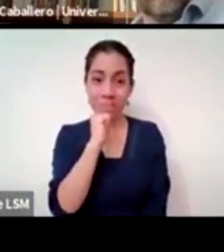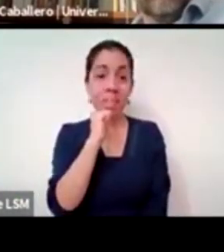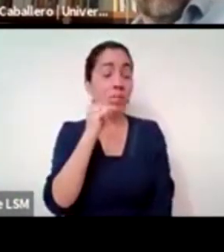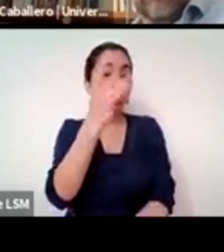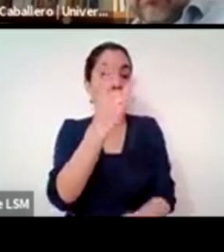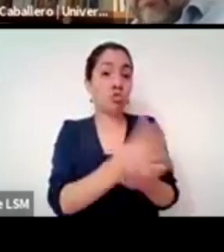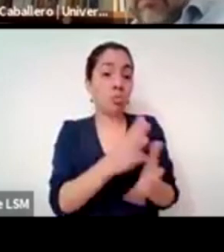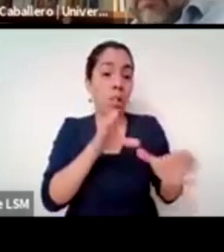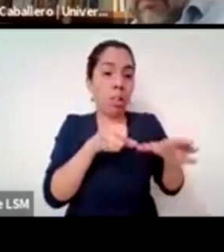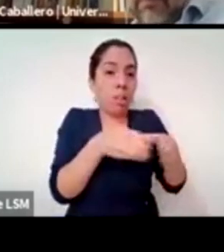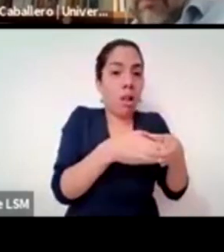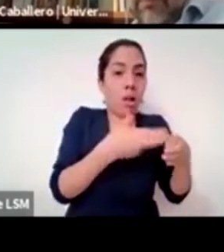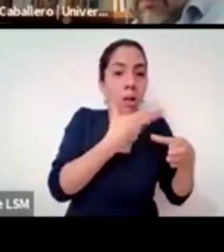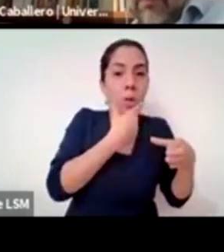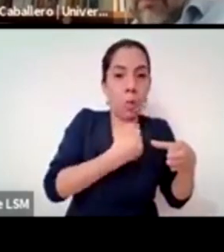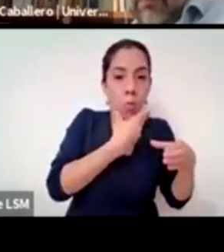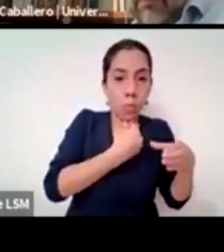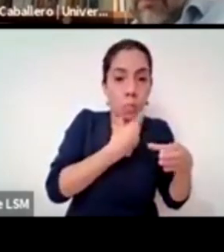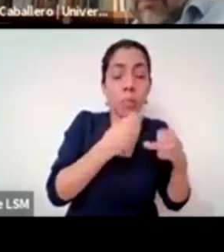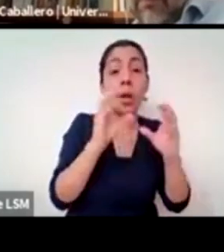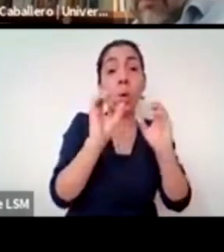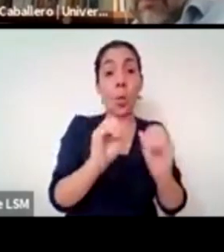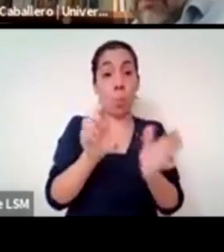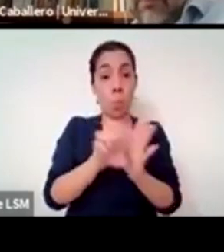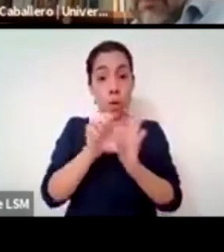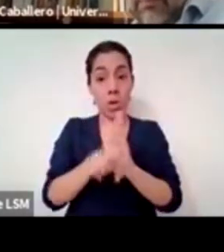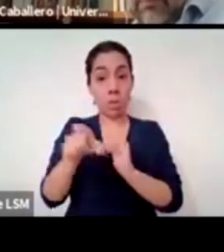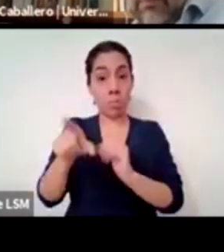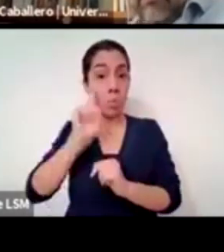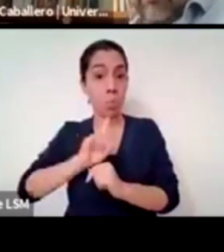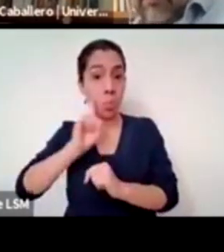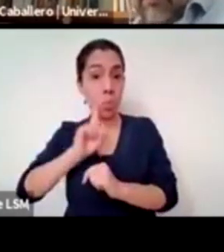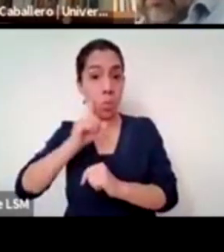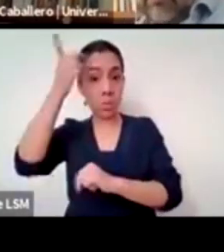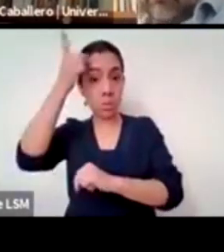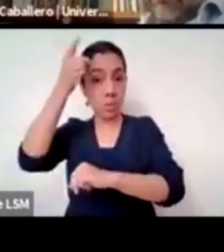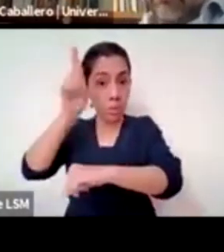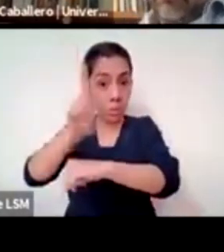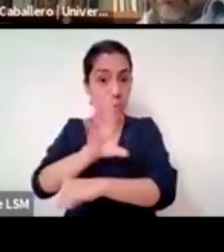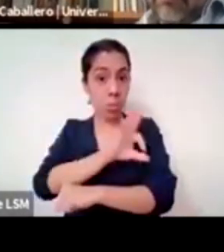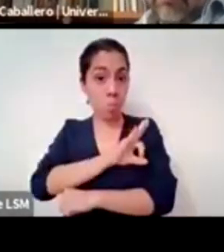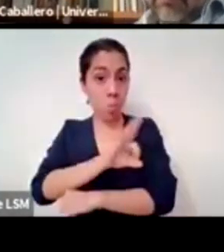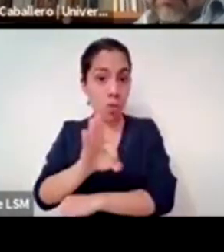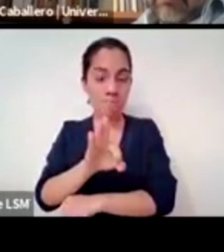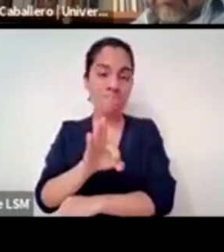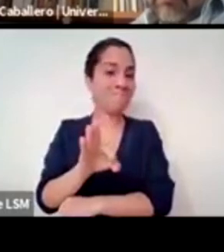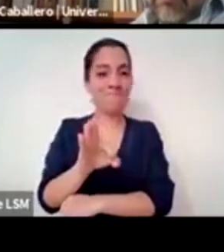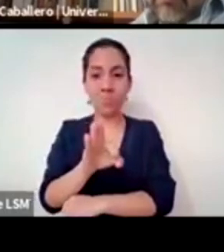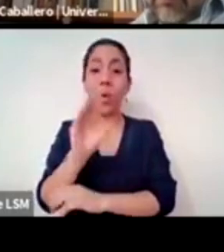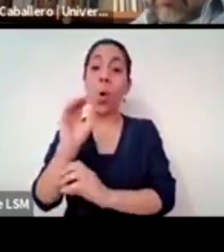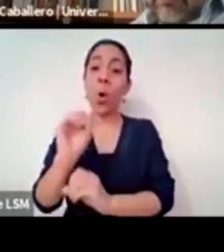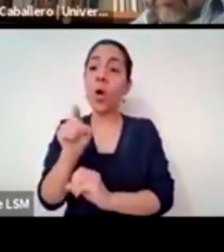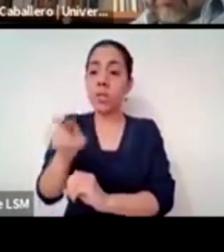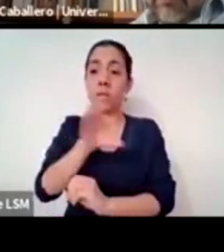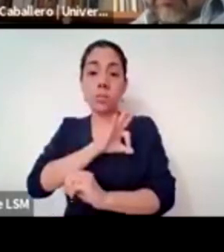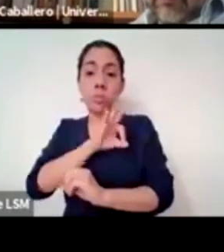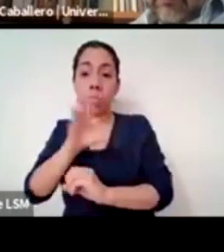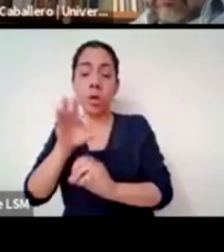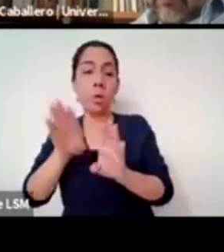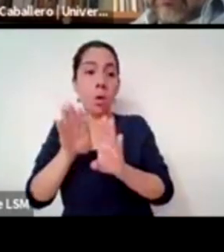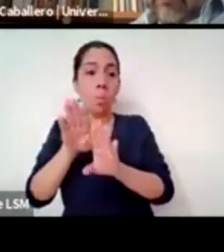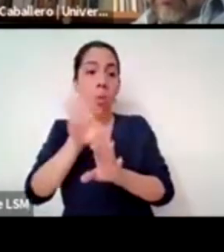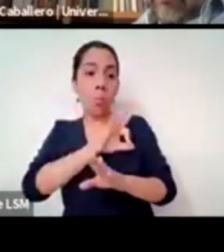de los cargos directivos del acceso directo a lo sagrado se les niega